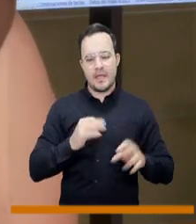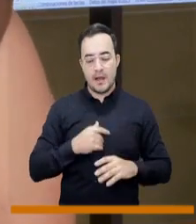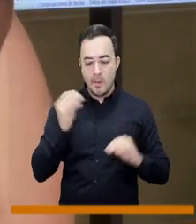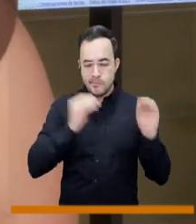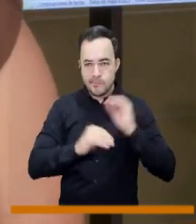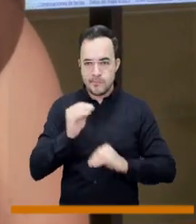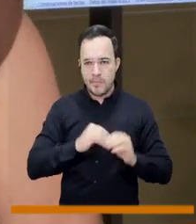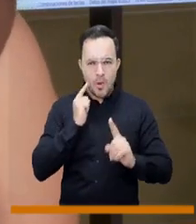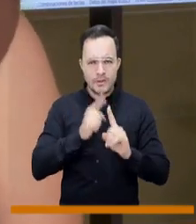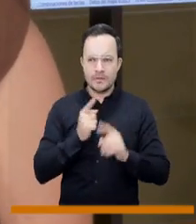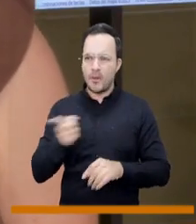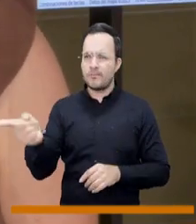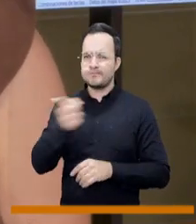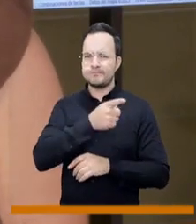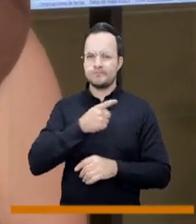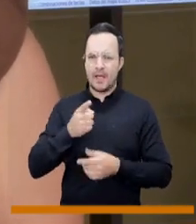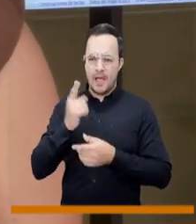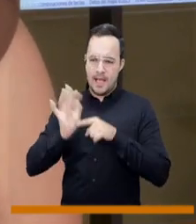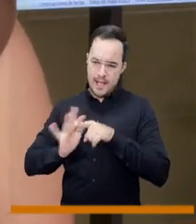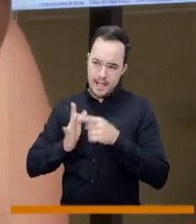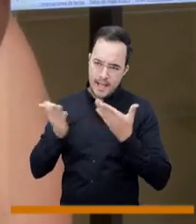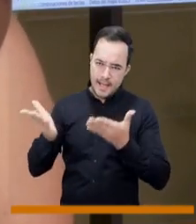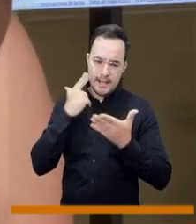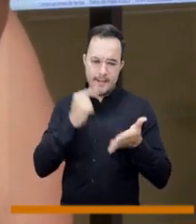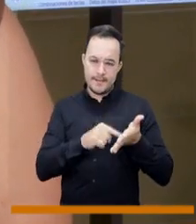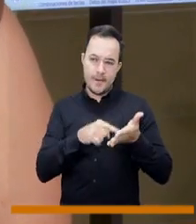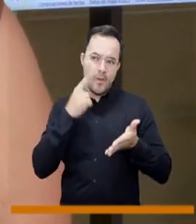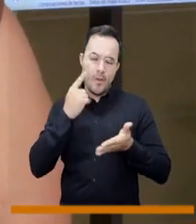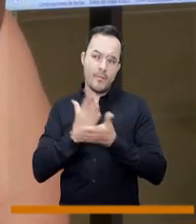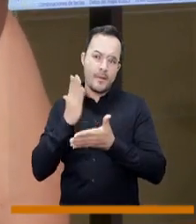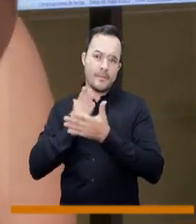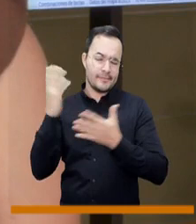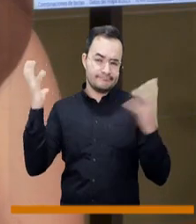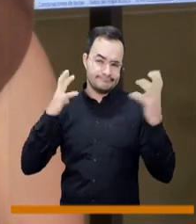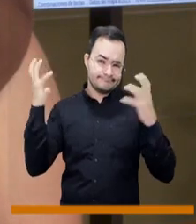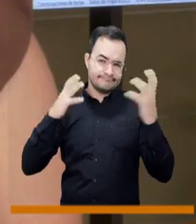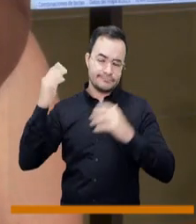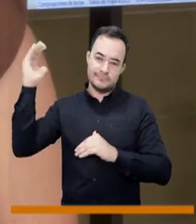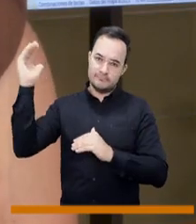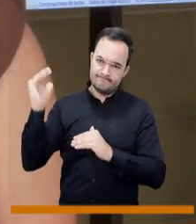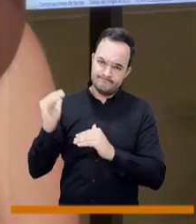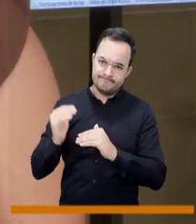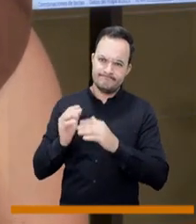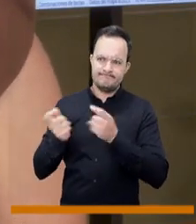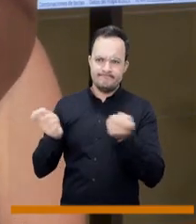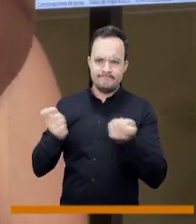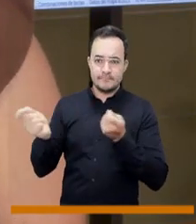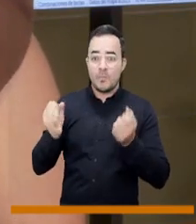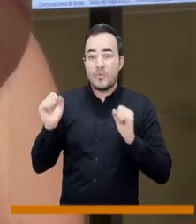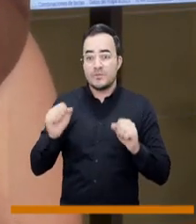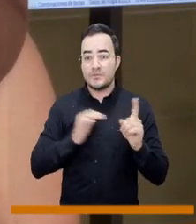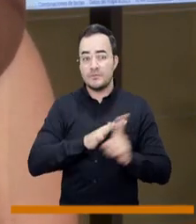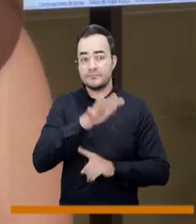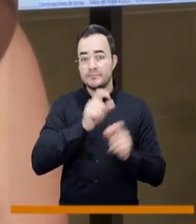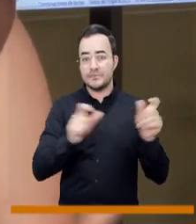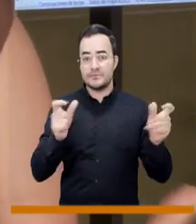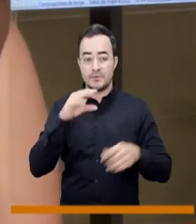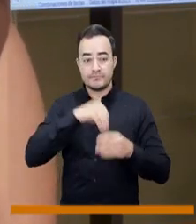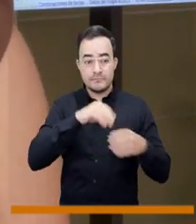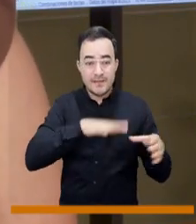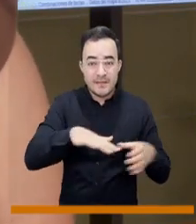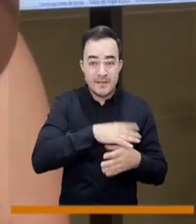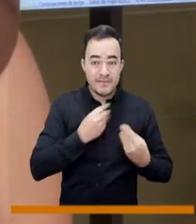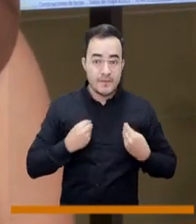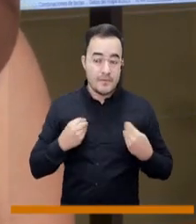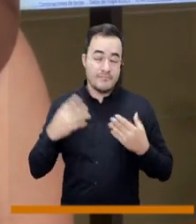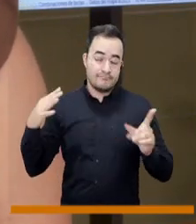industria metalmecánica implemente esas buenas prácticas para la disminución de esa inmisión de ruido que puede afectar a los